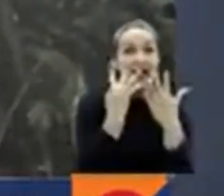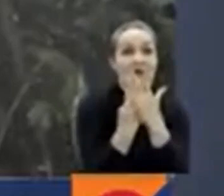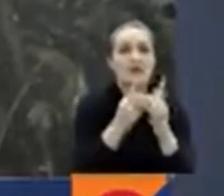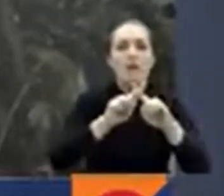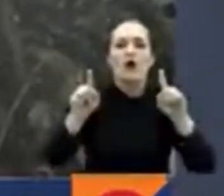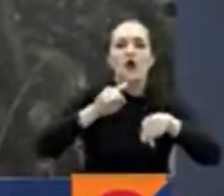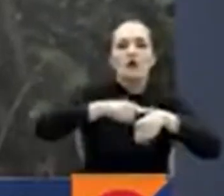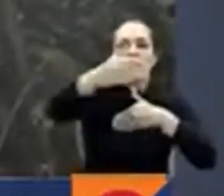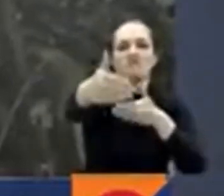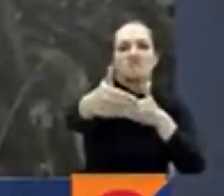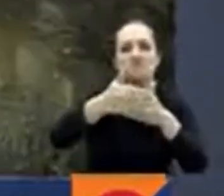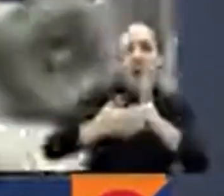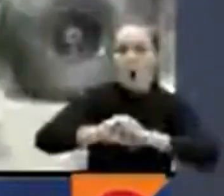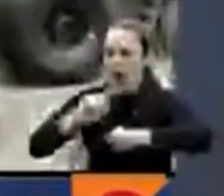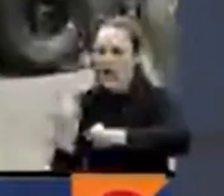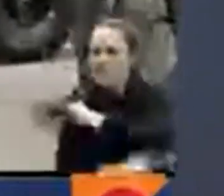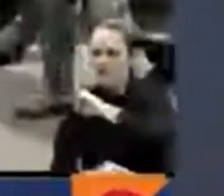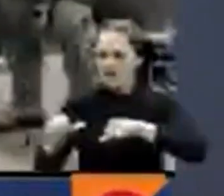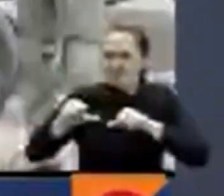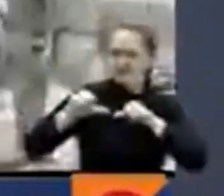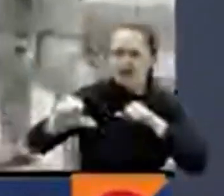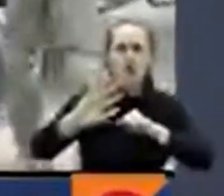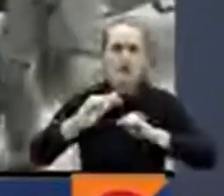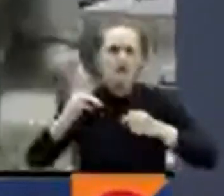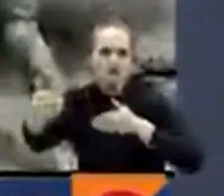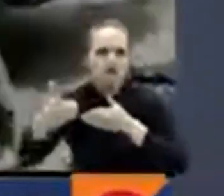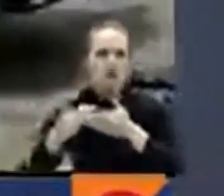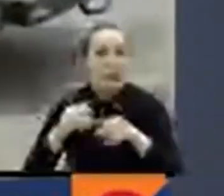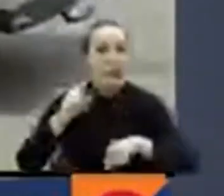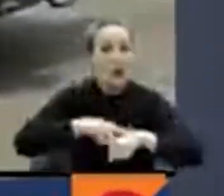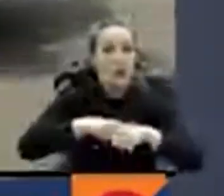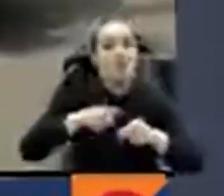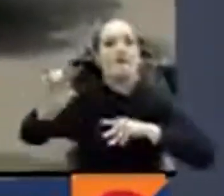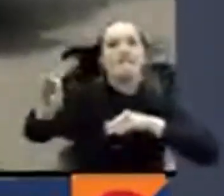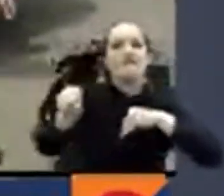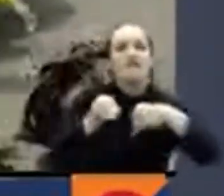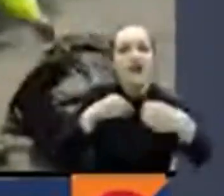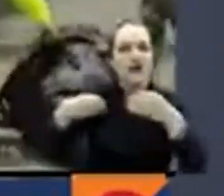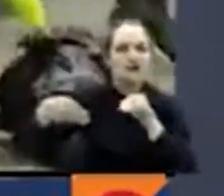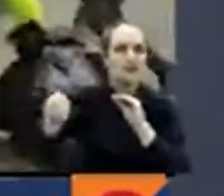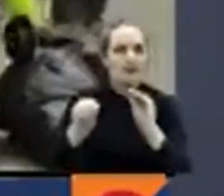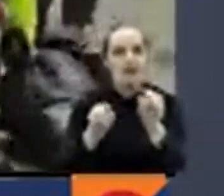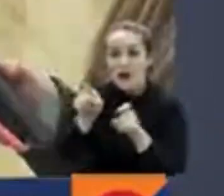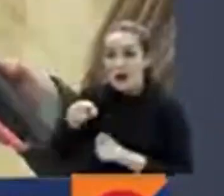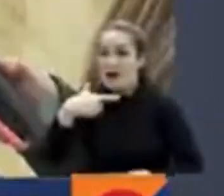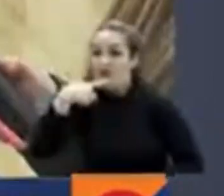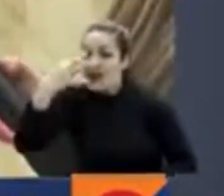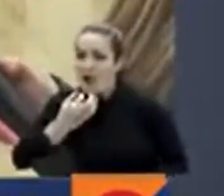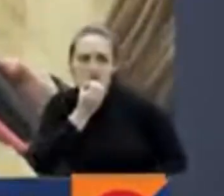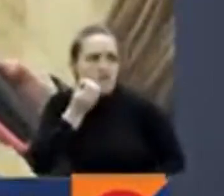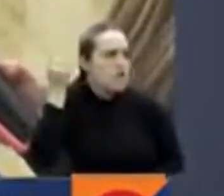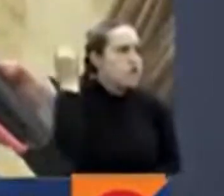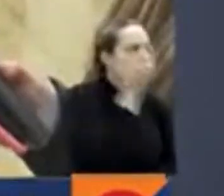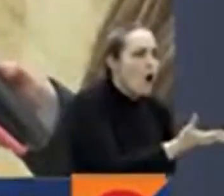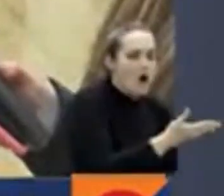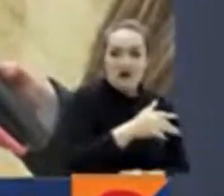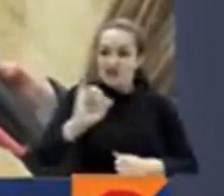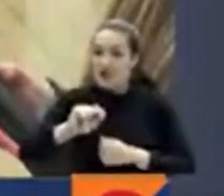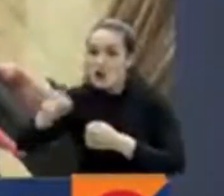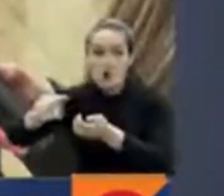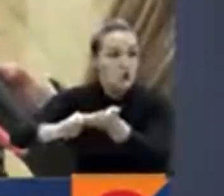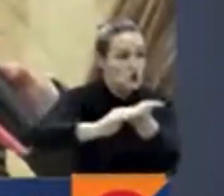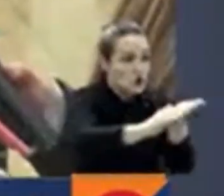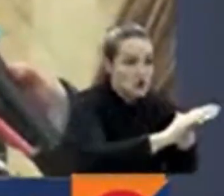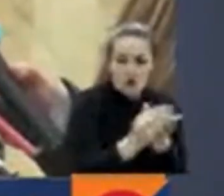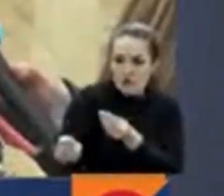a la ley y obviamente entregan los bienes. También hay flexibilidad para aquellas personas que digan la verdad y que puedan reparar con justicia